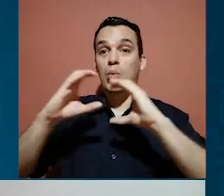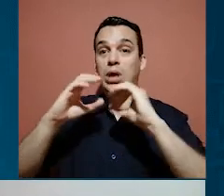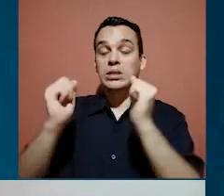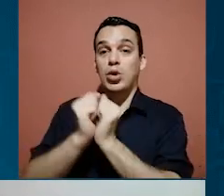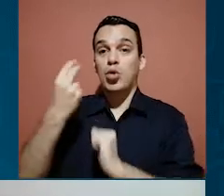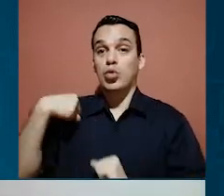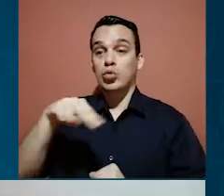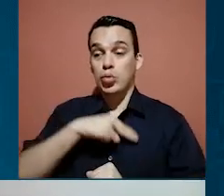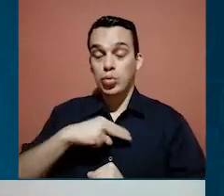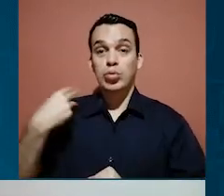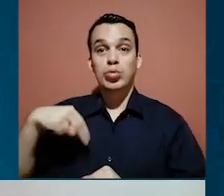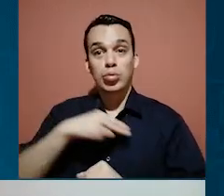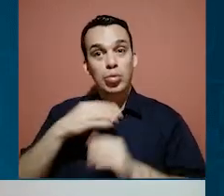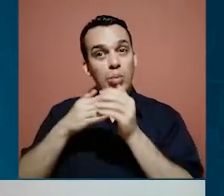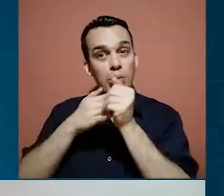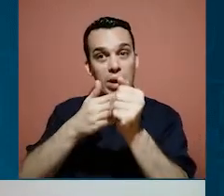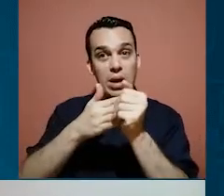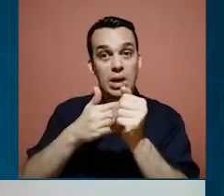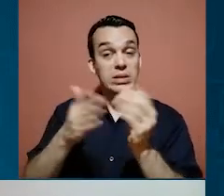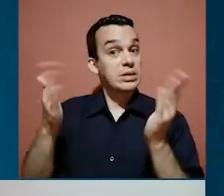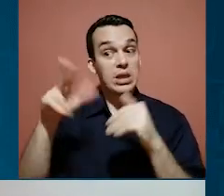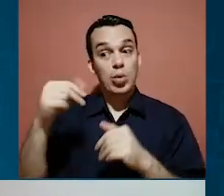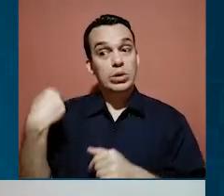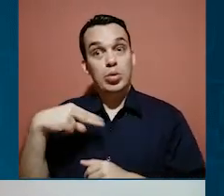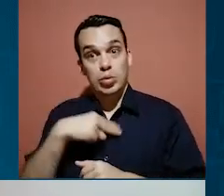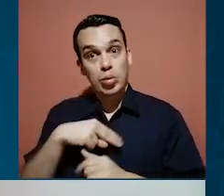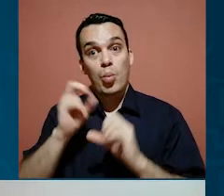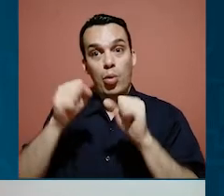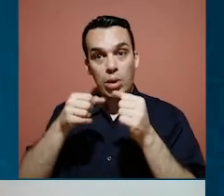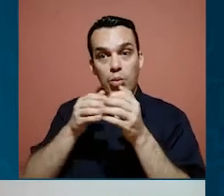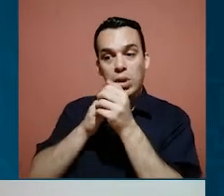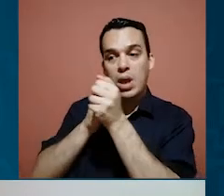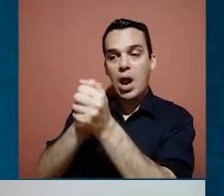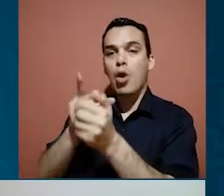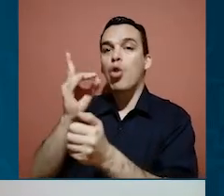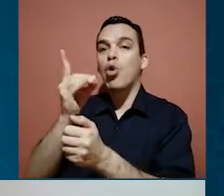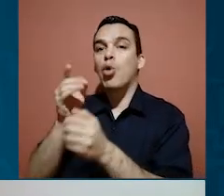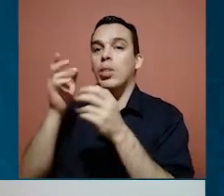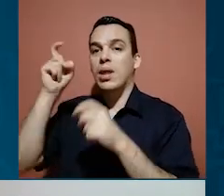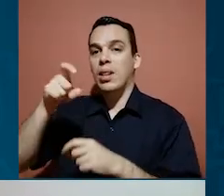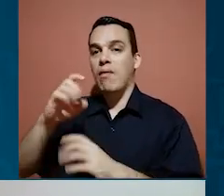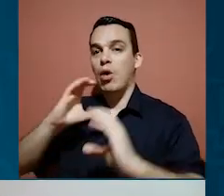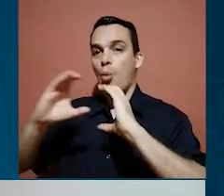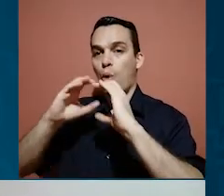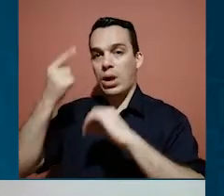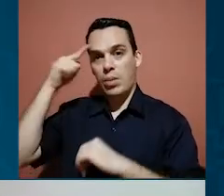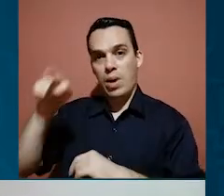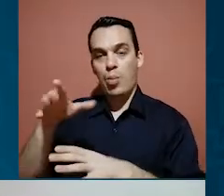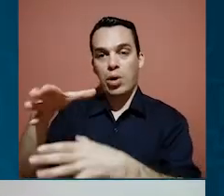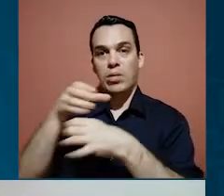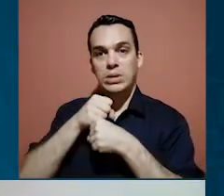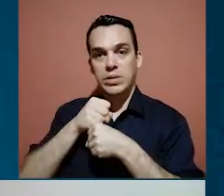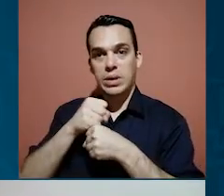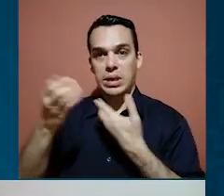comunicar con nosotros y nosotros lo vamos a guiar. Si no es con nosotros, tengan por seguro que le vamos a decir con quién se tienen que comunicar para